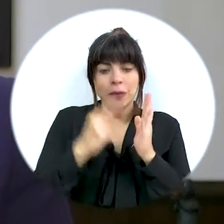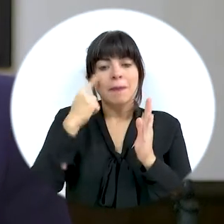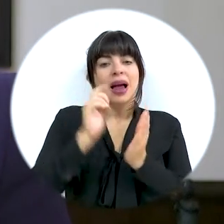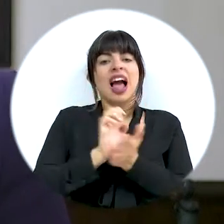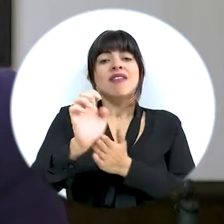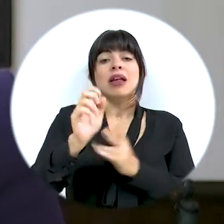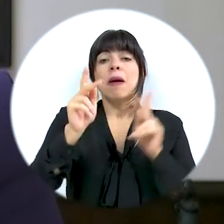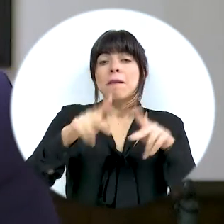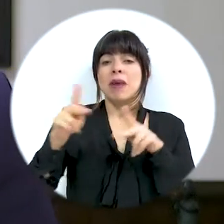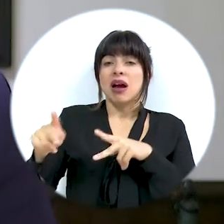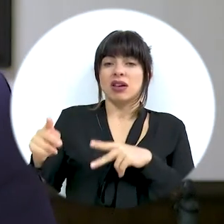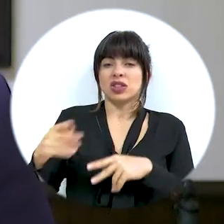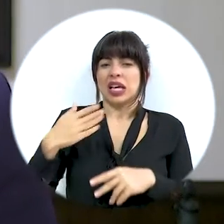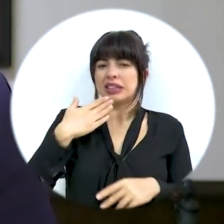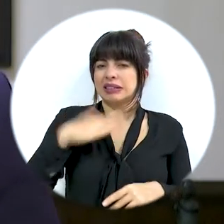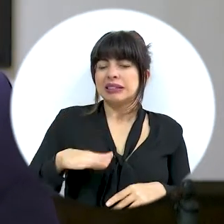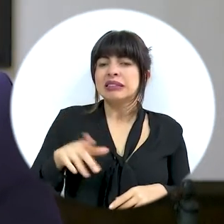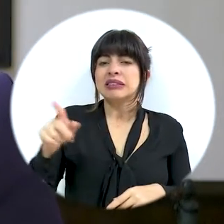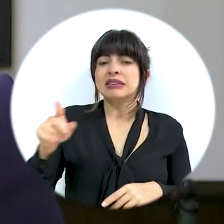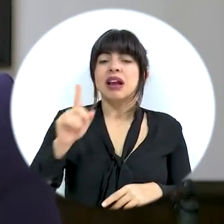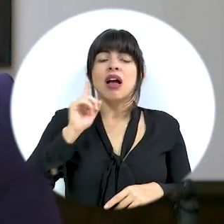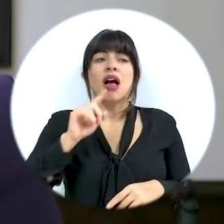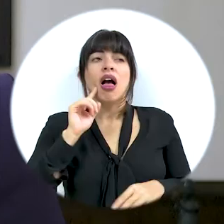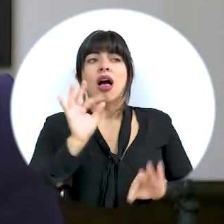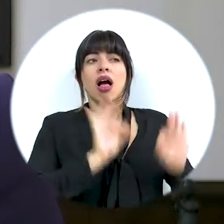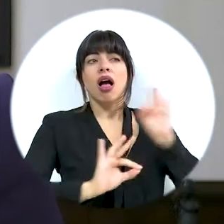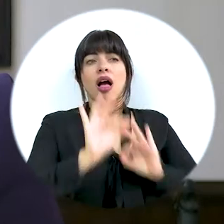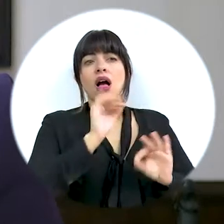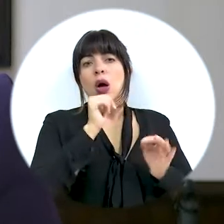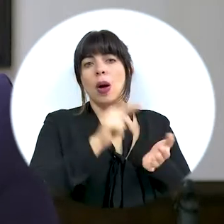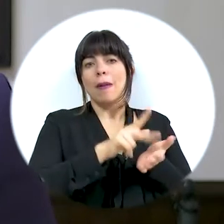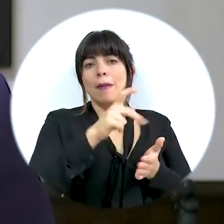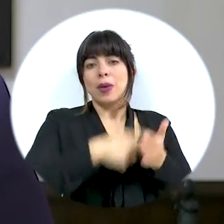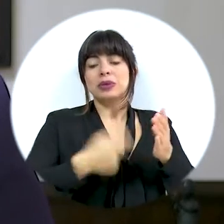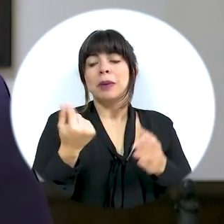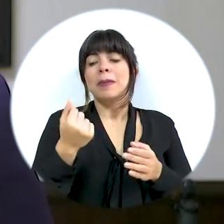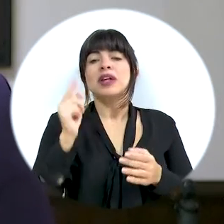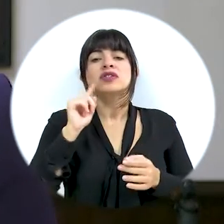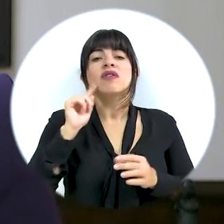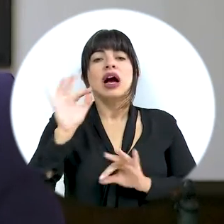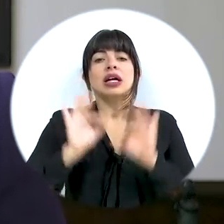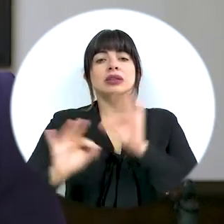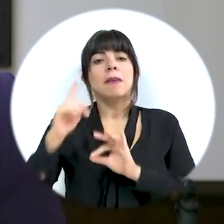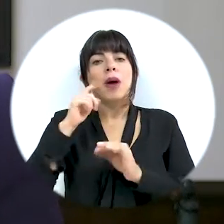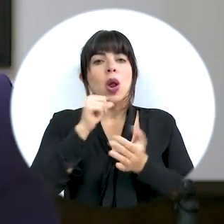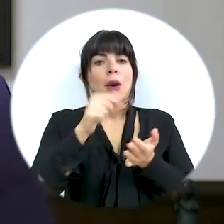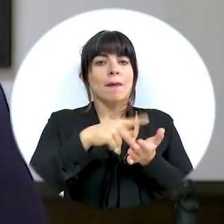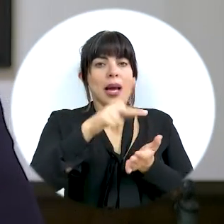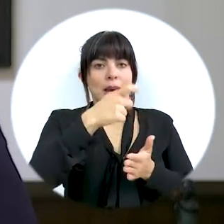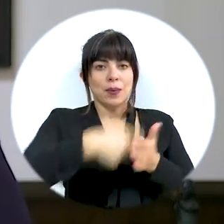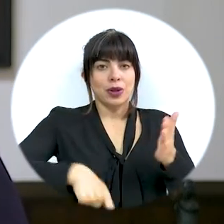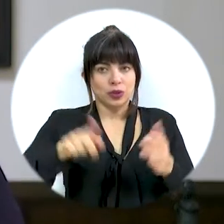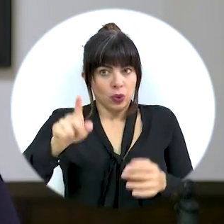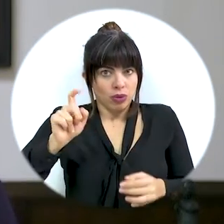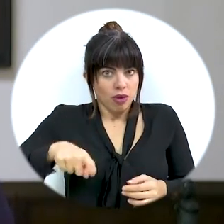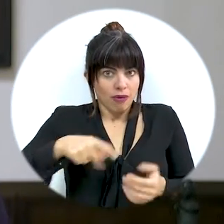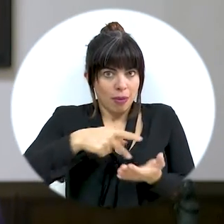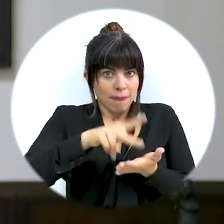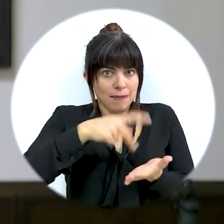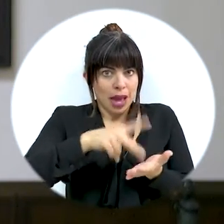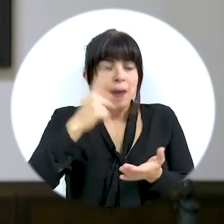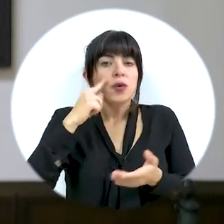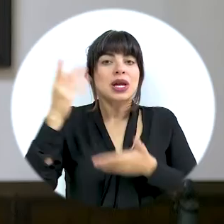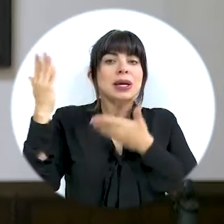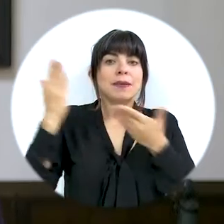para evitar que personas inescrupulosas engañen al fisco alterando precios para no pagar los impuestos que